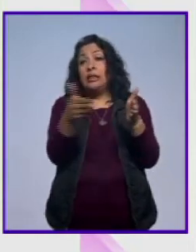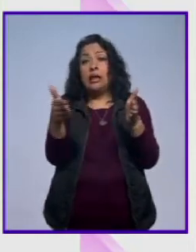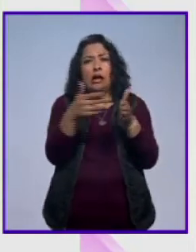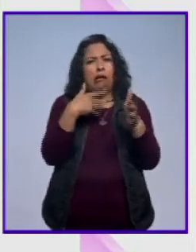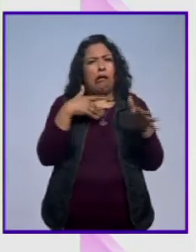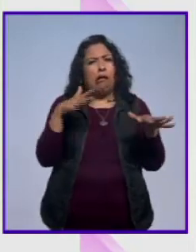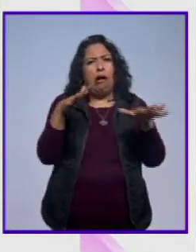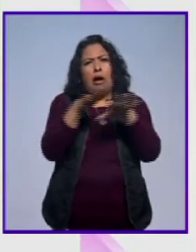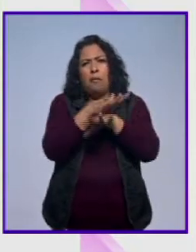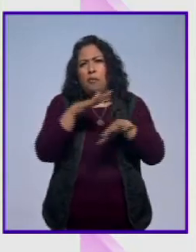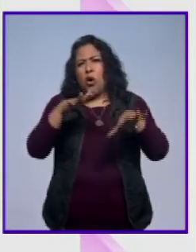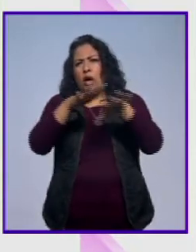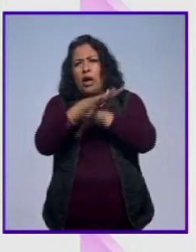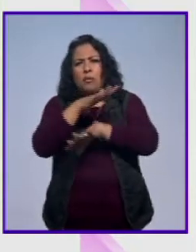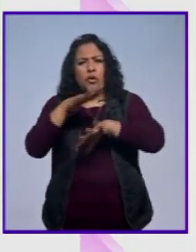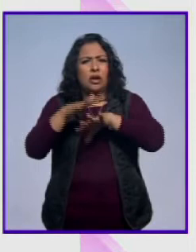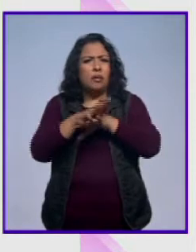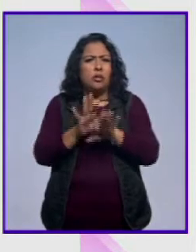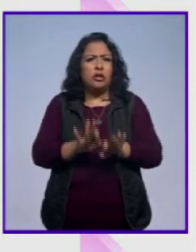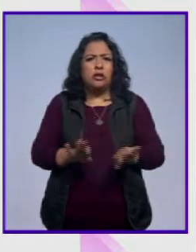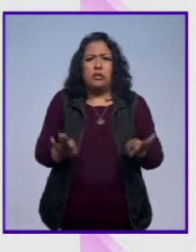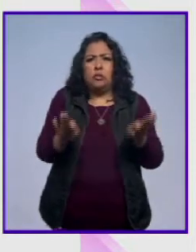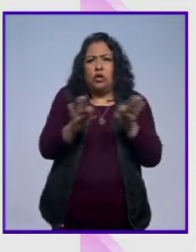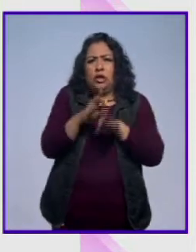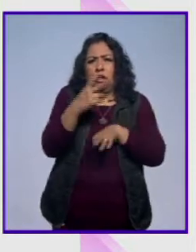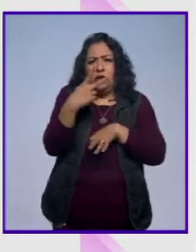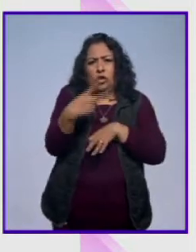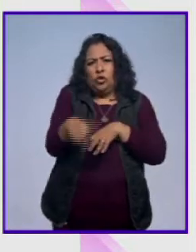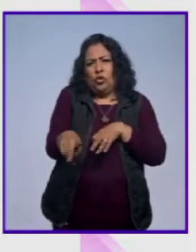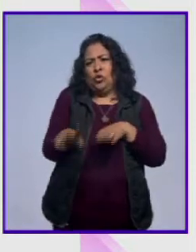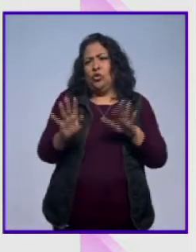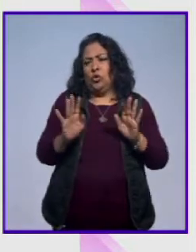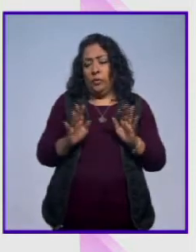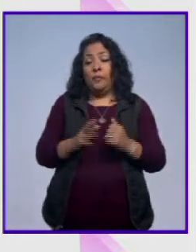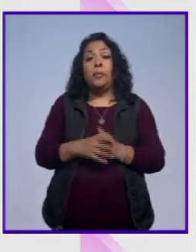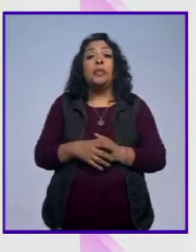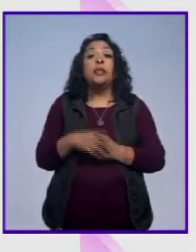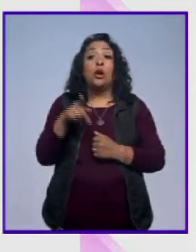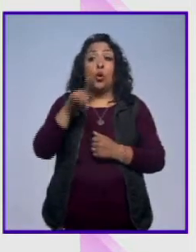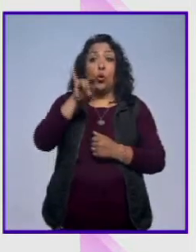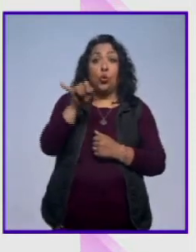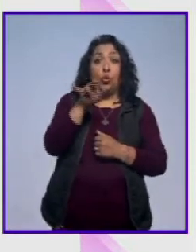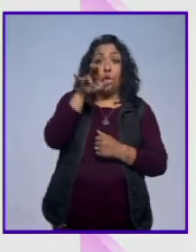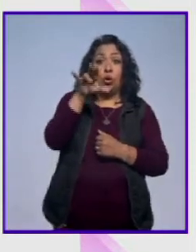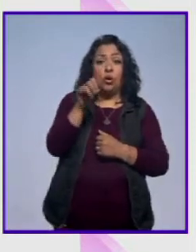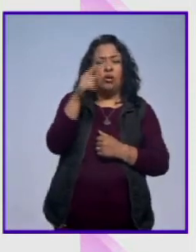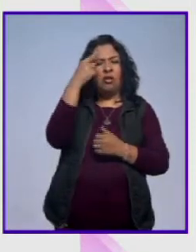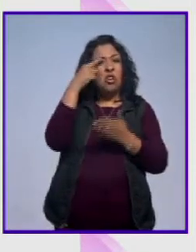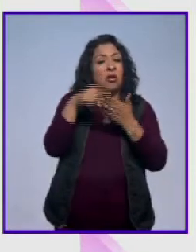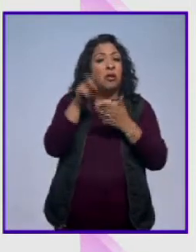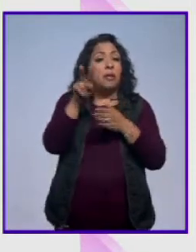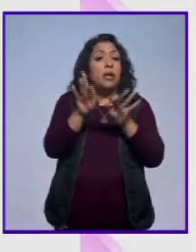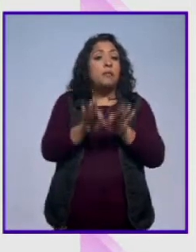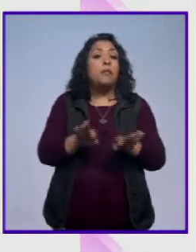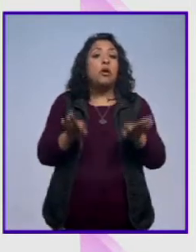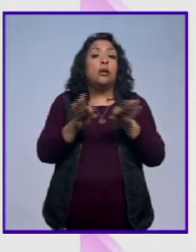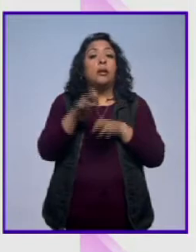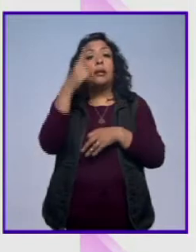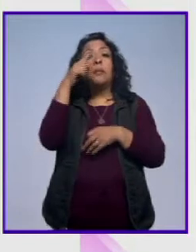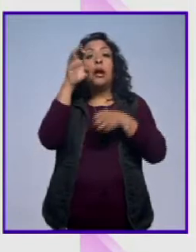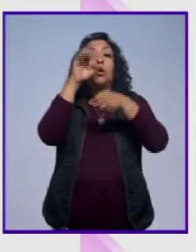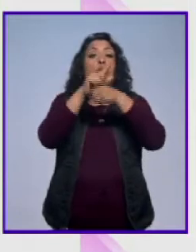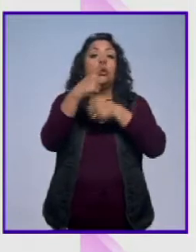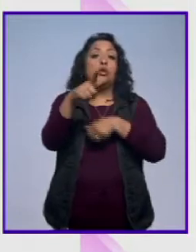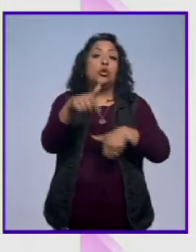cambios estratégicos fundamentales en todos los sentidos y Julio me parece que es una pieza fundamental dentro de la